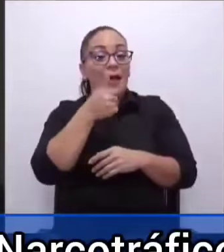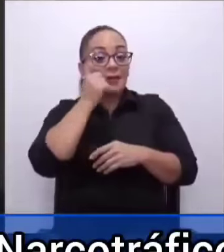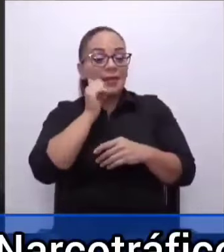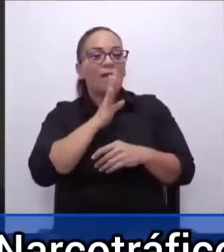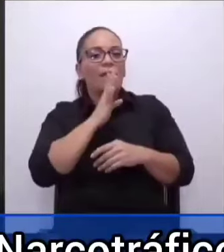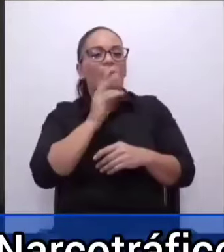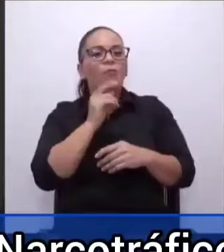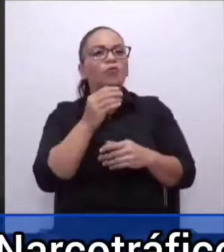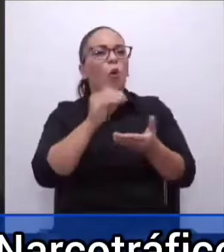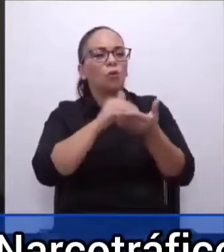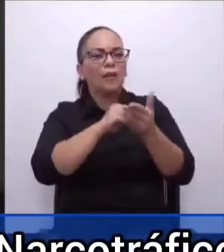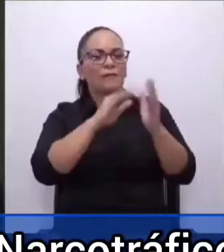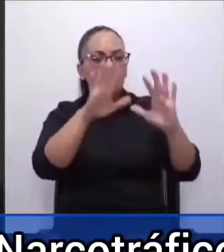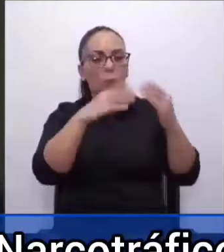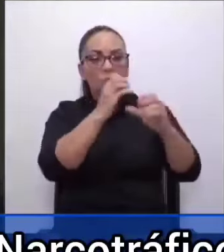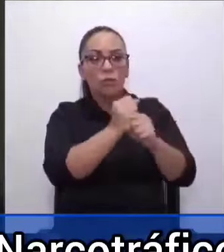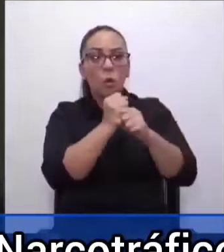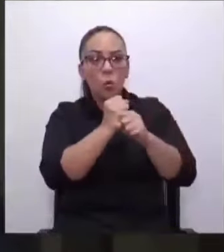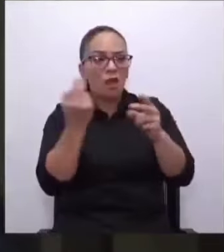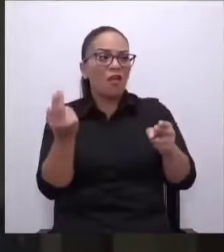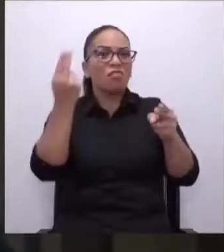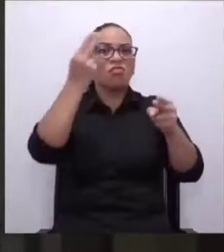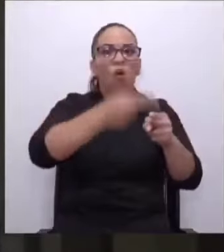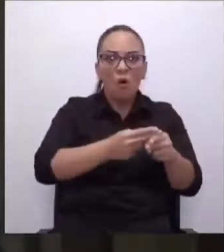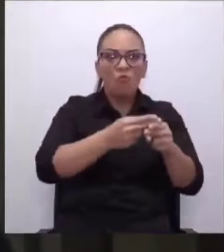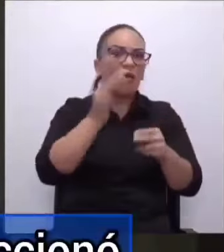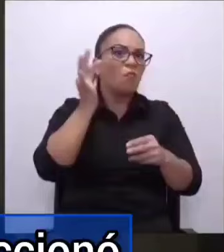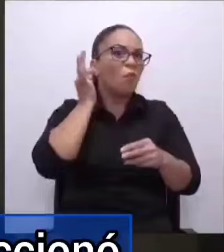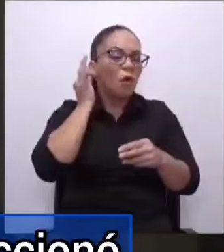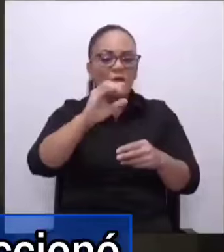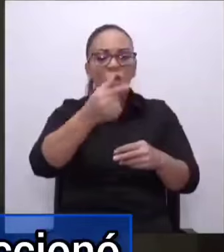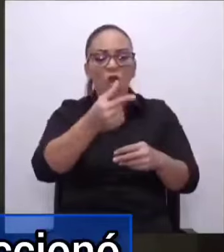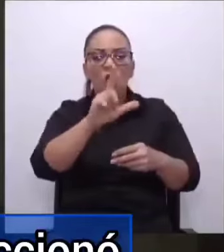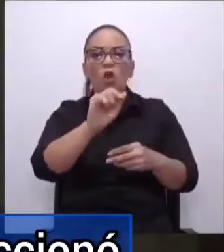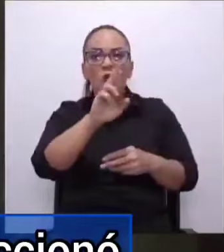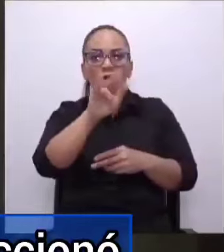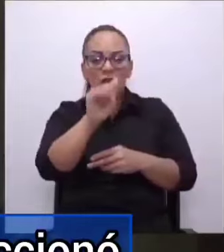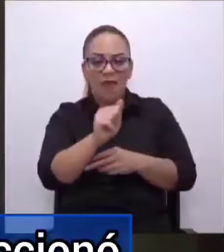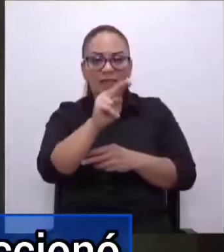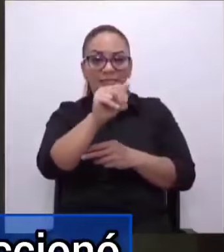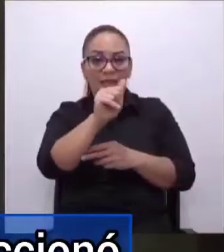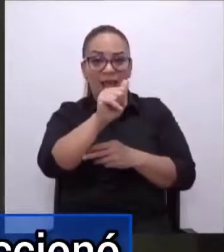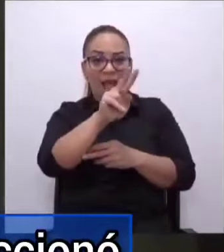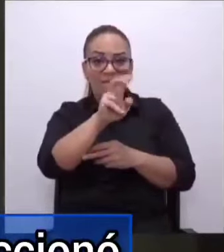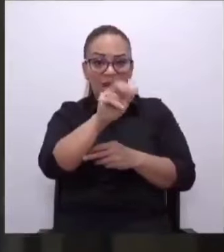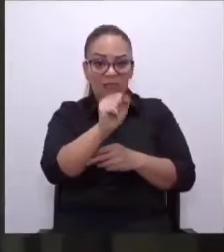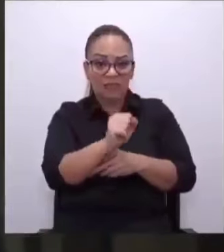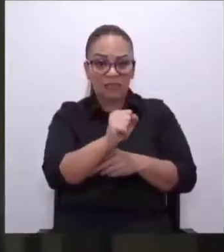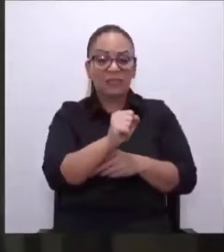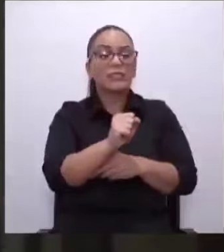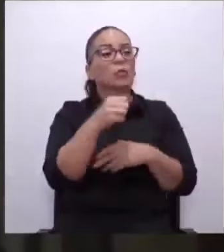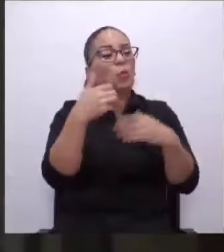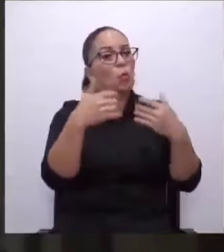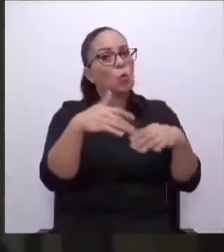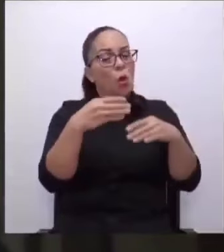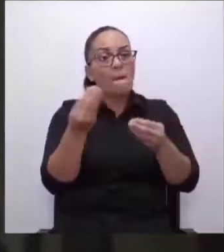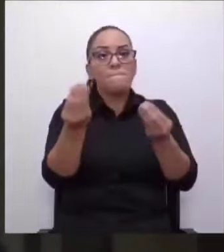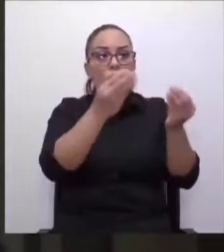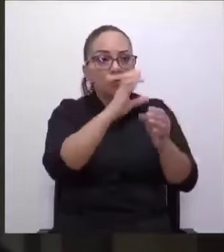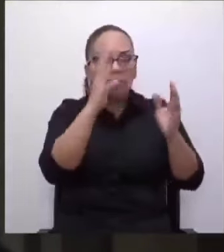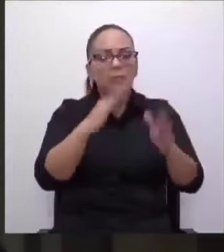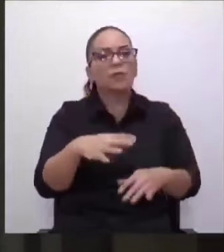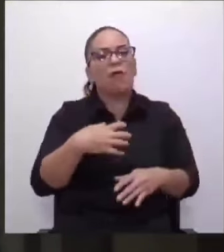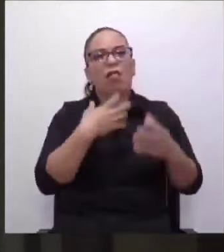de Gloria Navas en la Comisión de Seguridad y Narcotráfico. La gran mayoría de los costalicenses reaccionó molesto en los